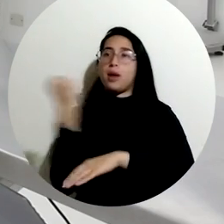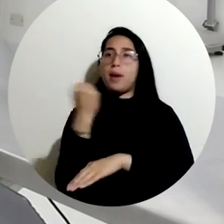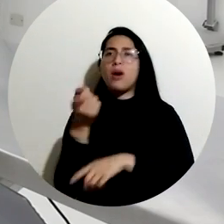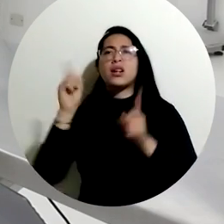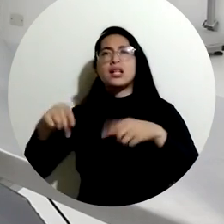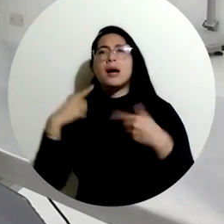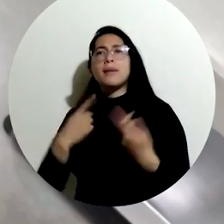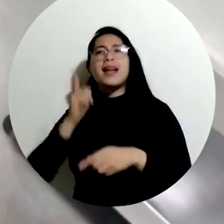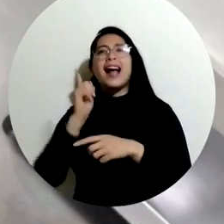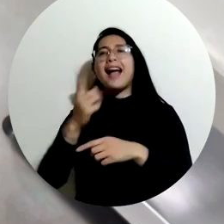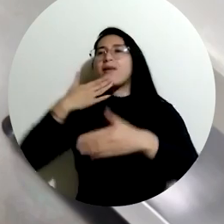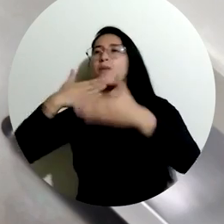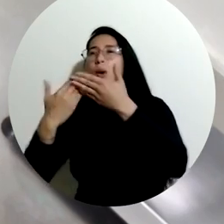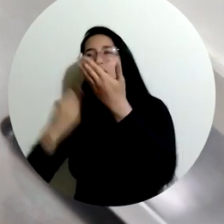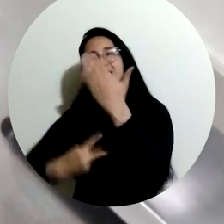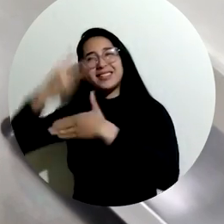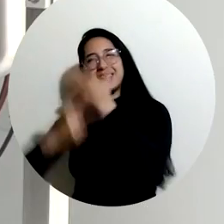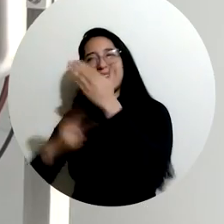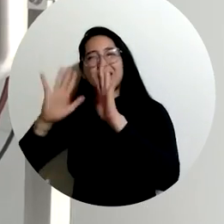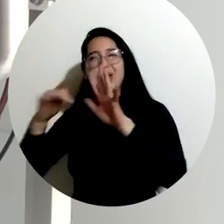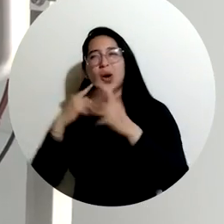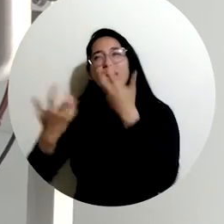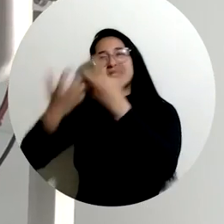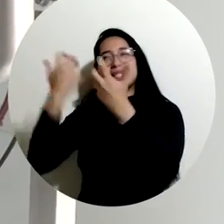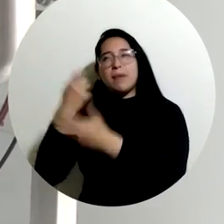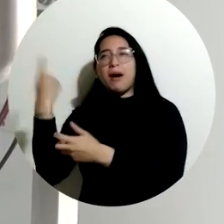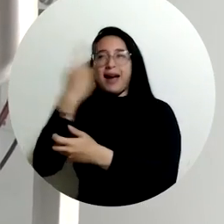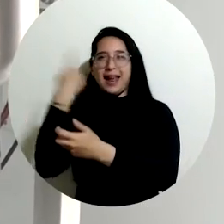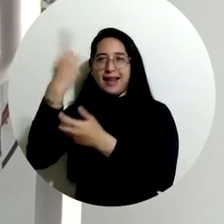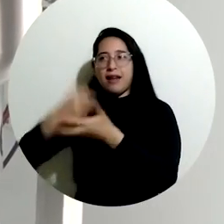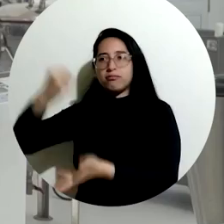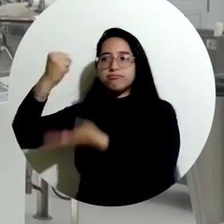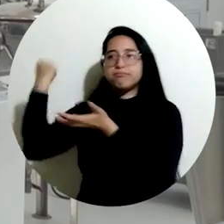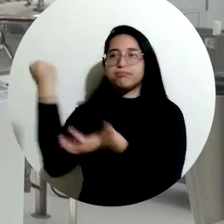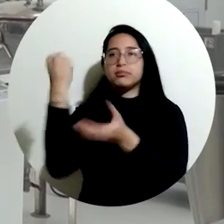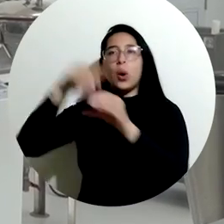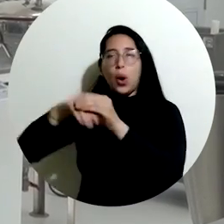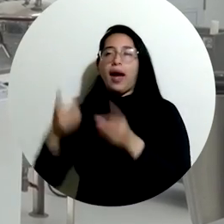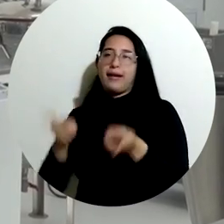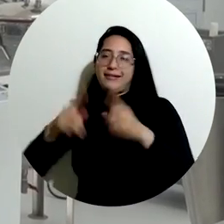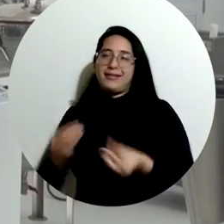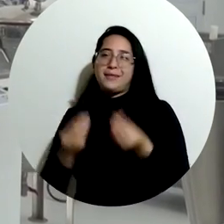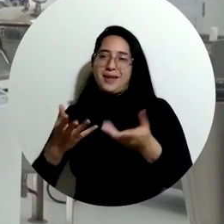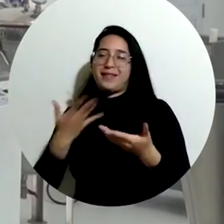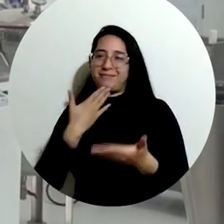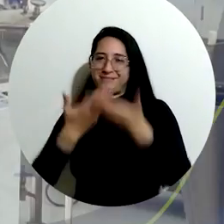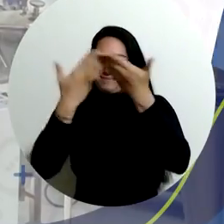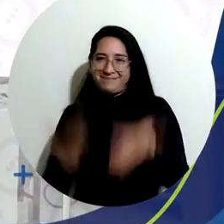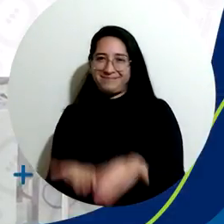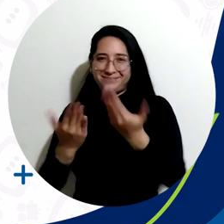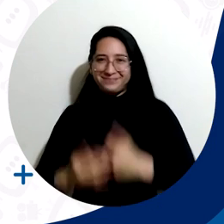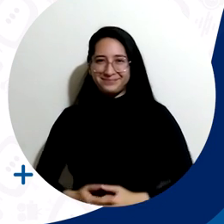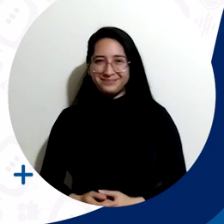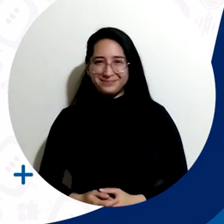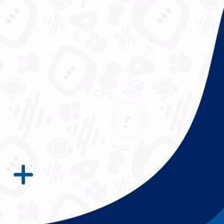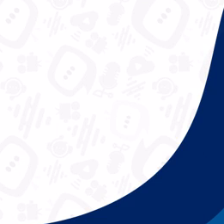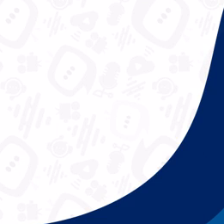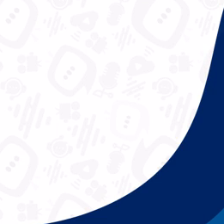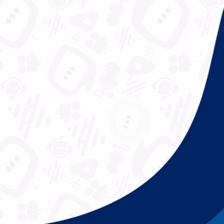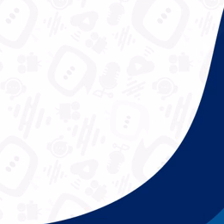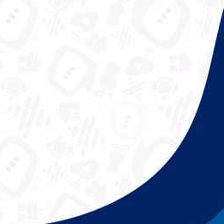por valor de 638 millones de pesos se consiguieron gracias al proyecto e-commerce financiado por el Sistema General de Regalías.